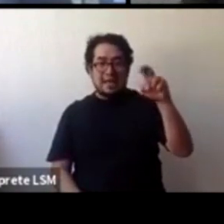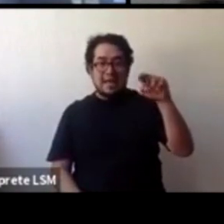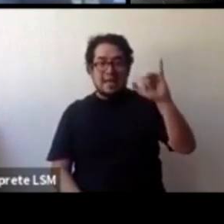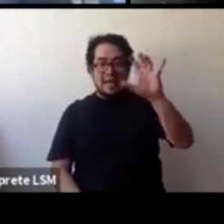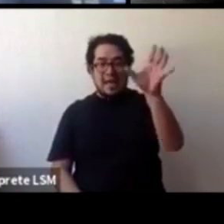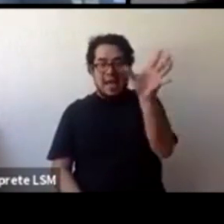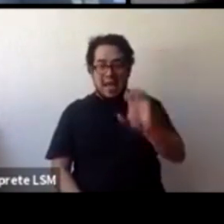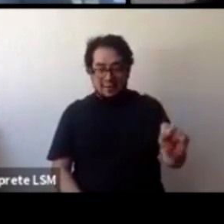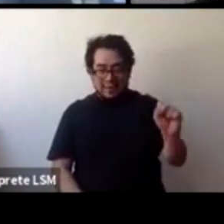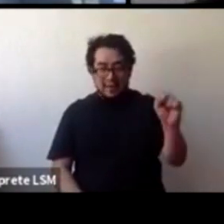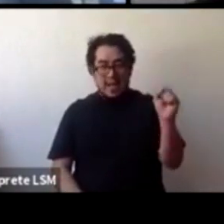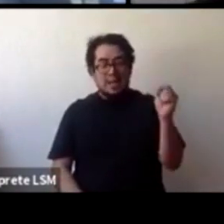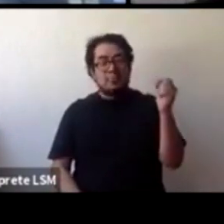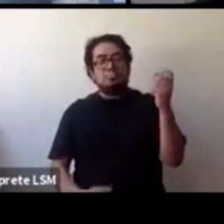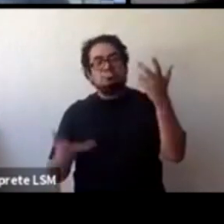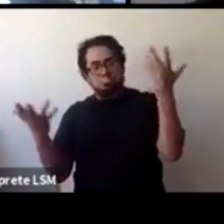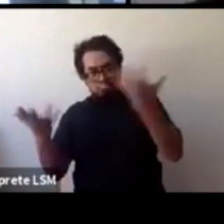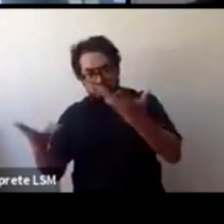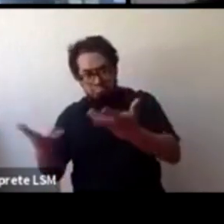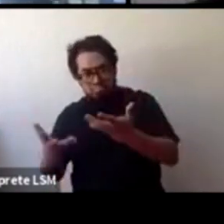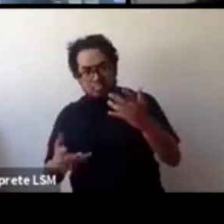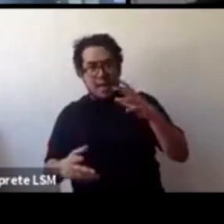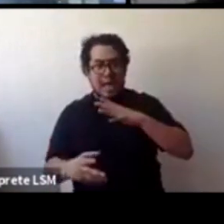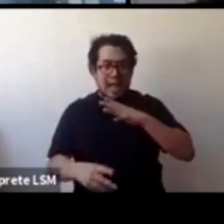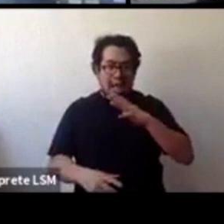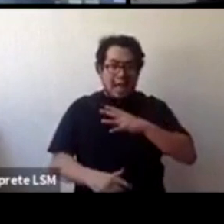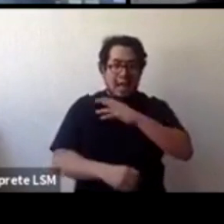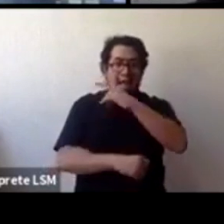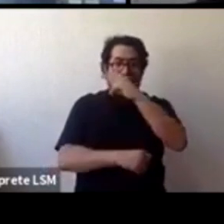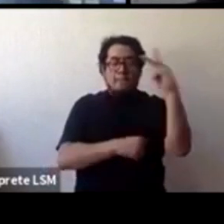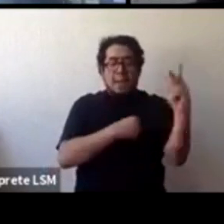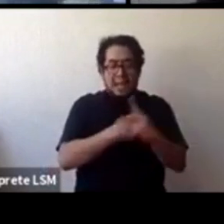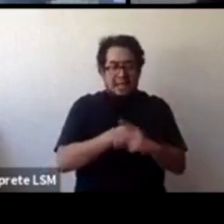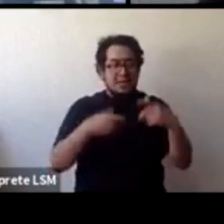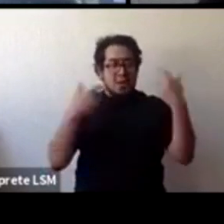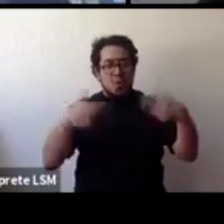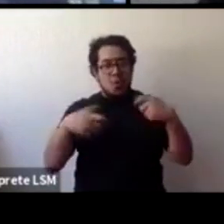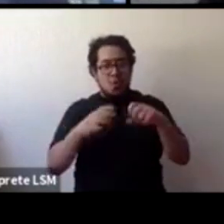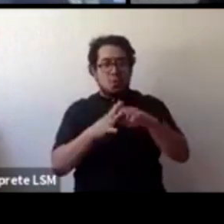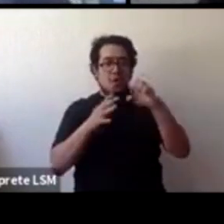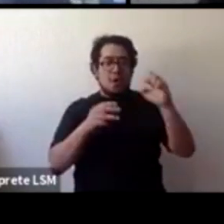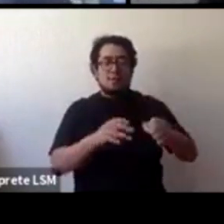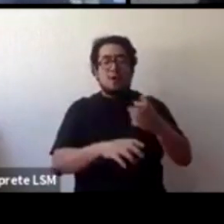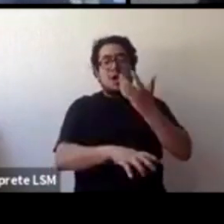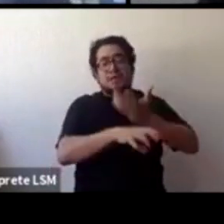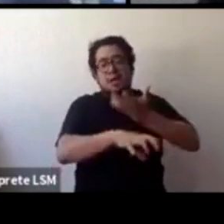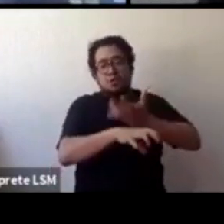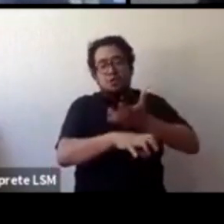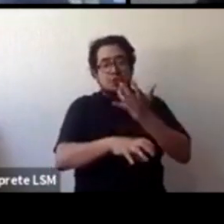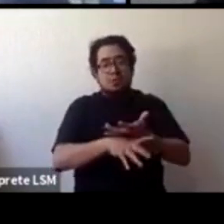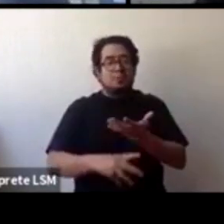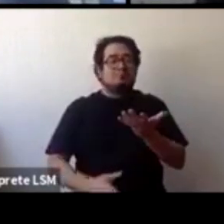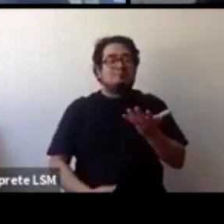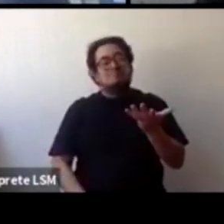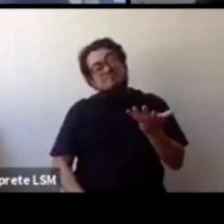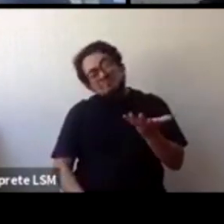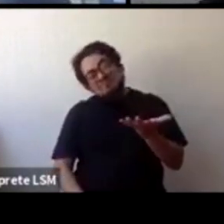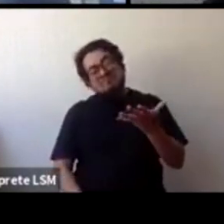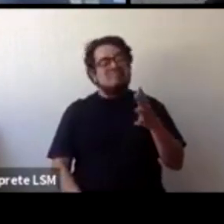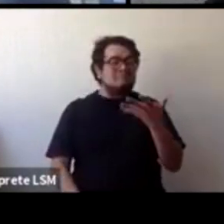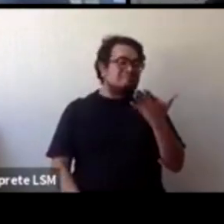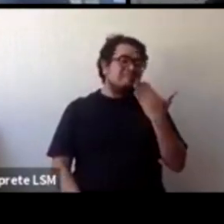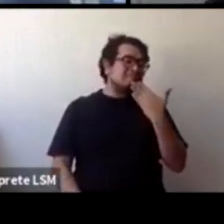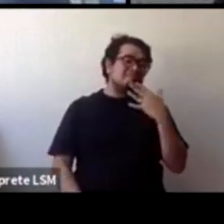países que son más ricos, como Estados Unidos, donde no se ha hecho tan bien. Entonces, esa idea que hablamos